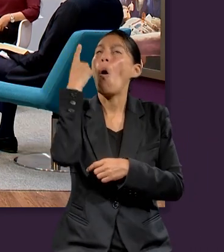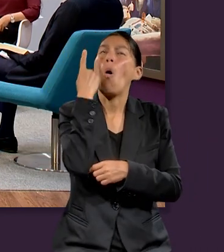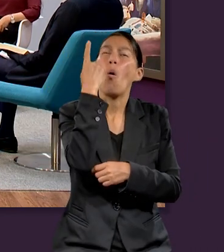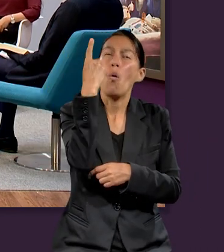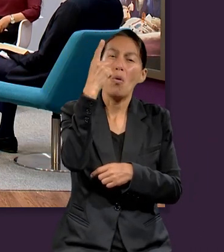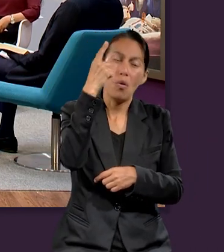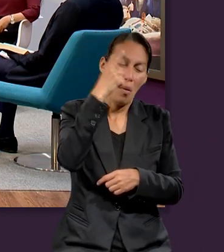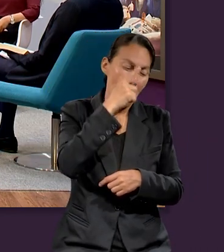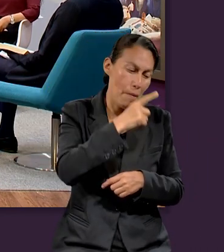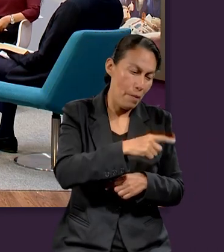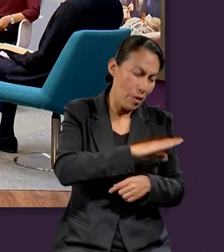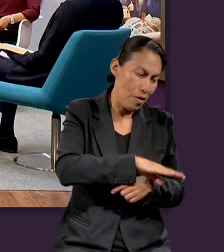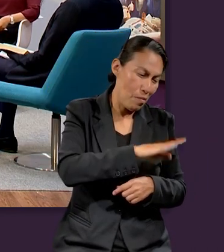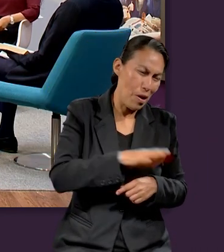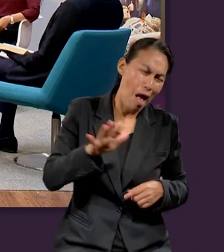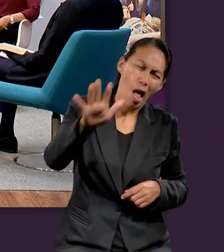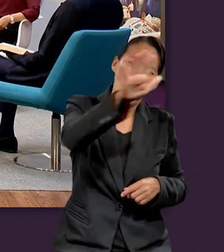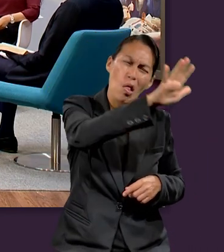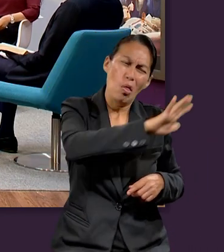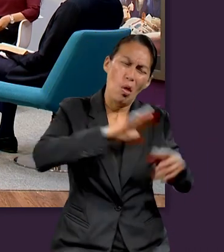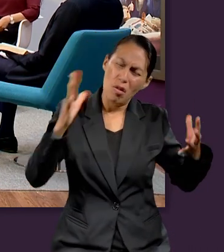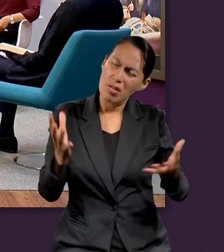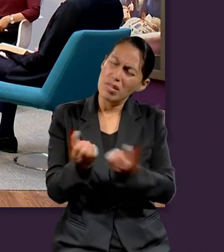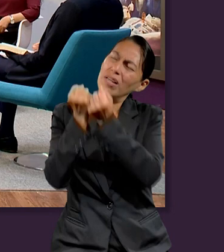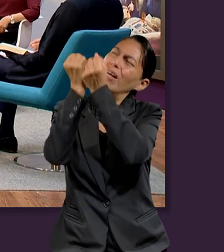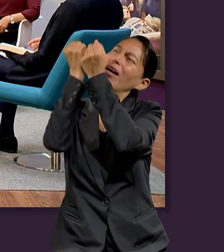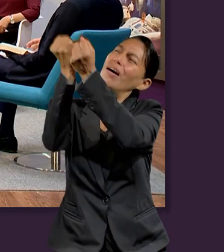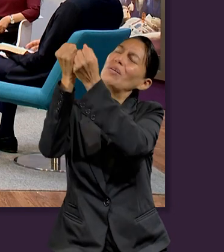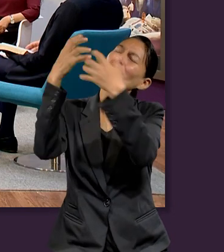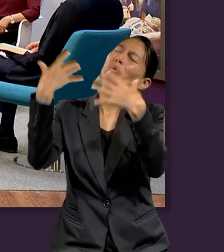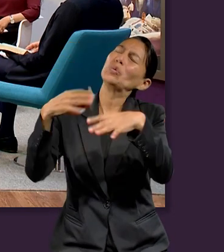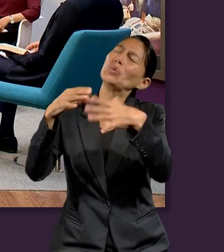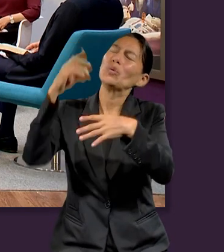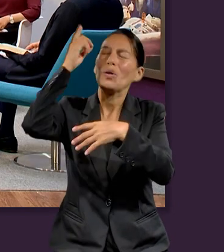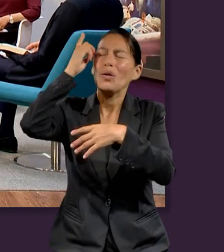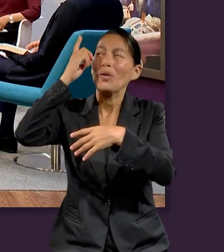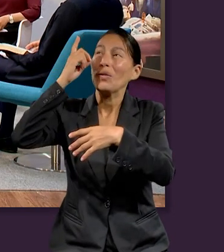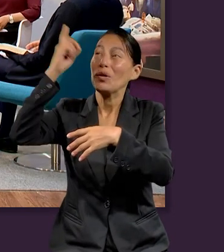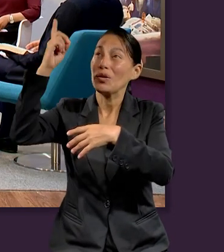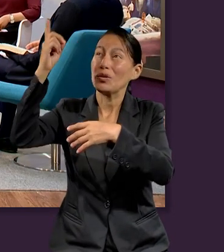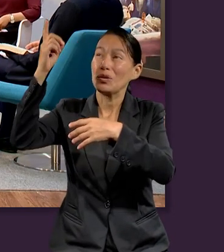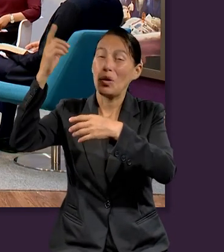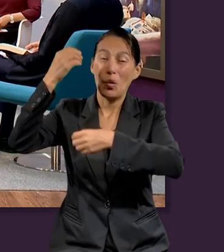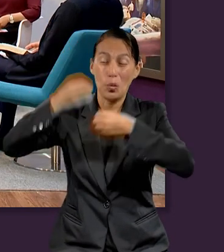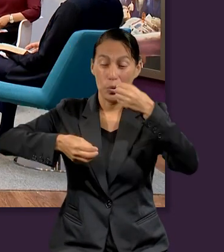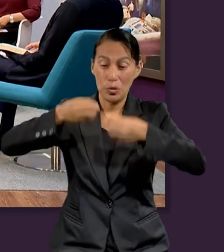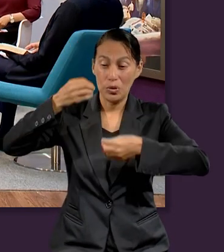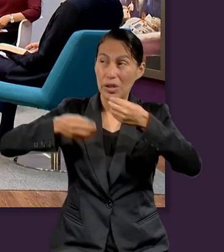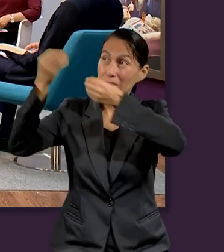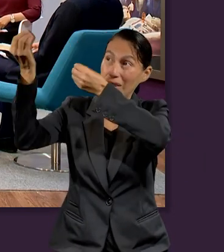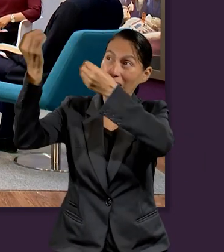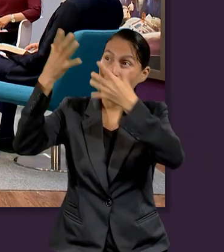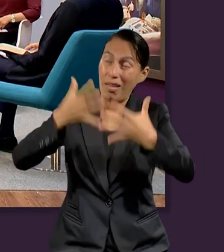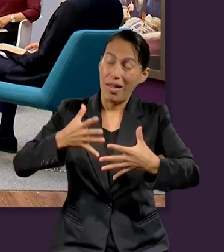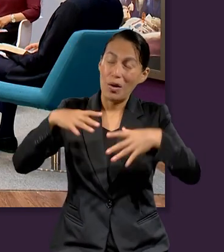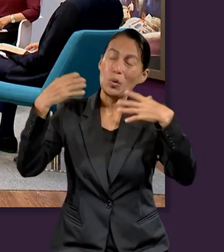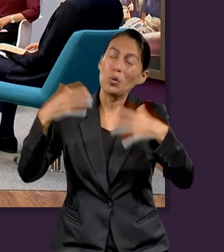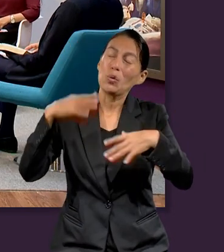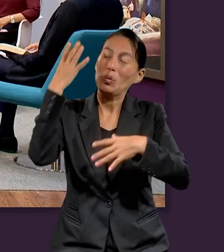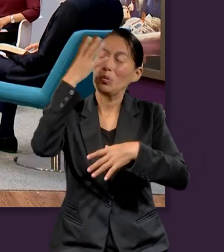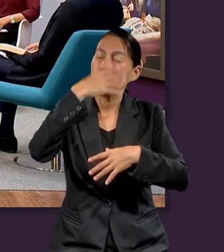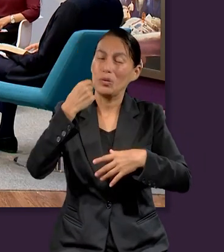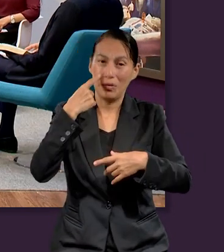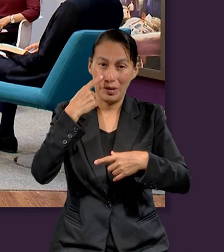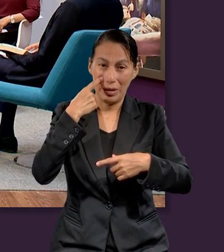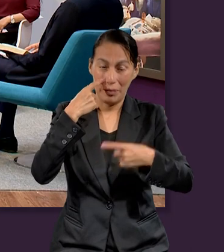los que reciben la abundancia de la gracia y el don de la justicia. Entonces, ahí hay tres cosas muy interesantes.